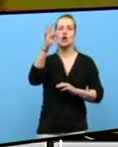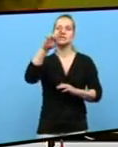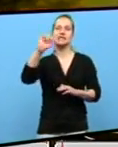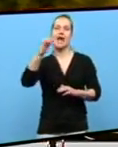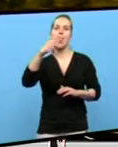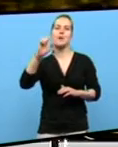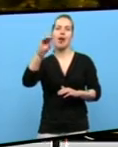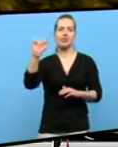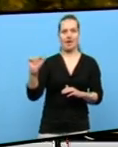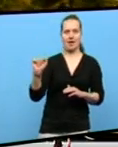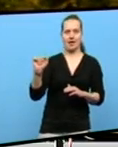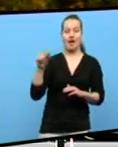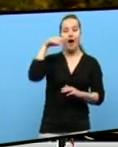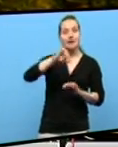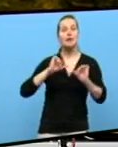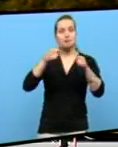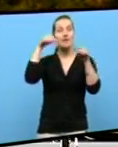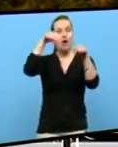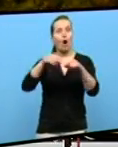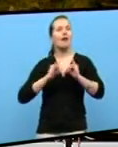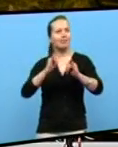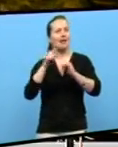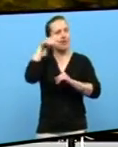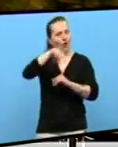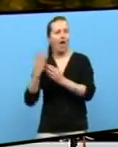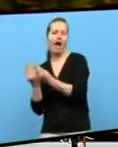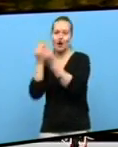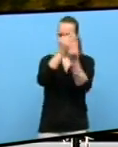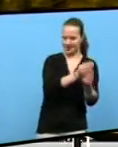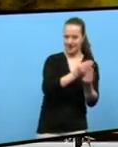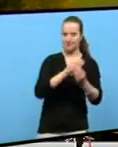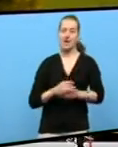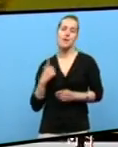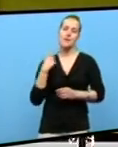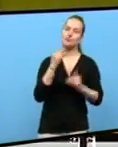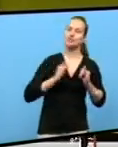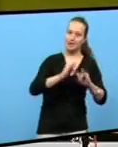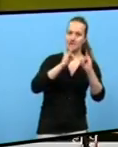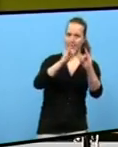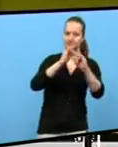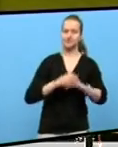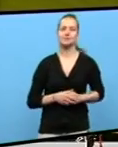Trabada, por o tanto, aqui comeza a andaino de hoxe Acompañademe, imos a camiñar